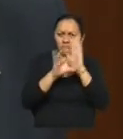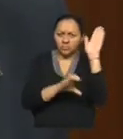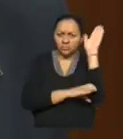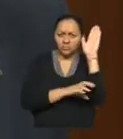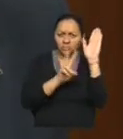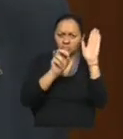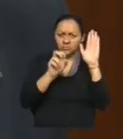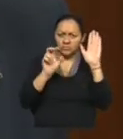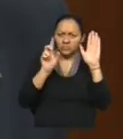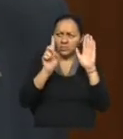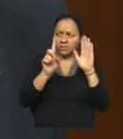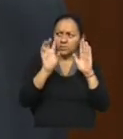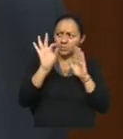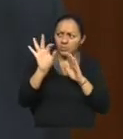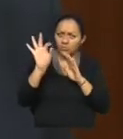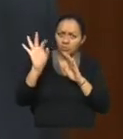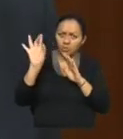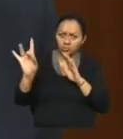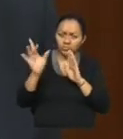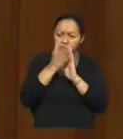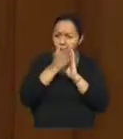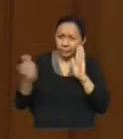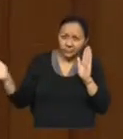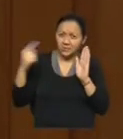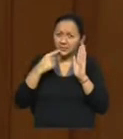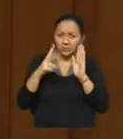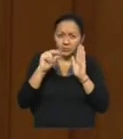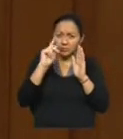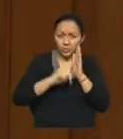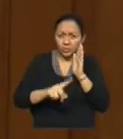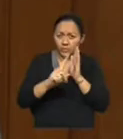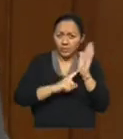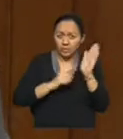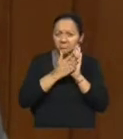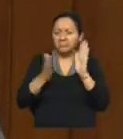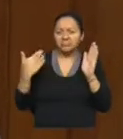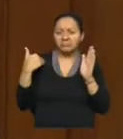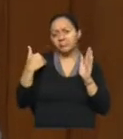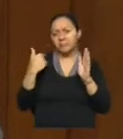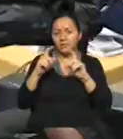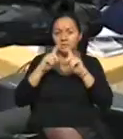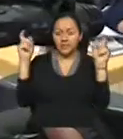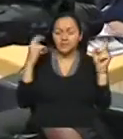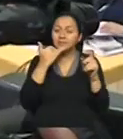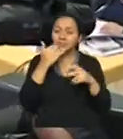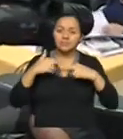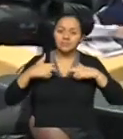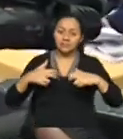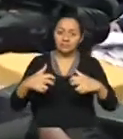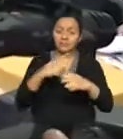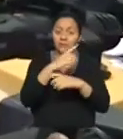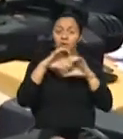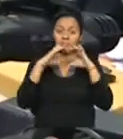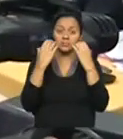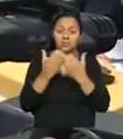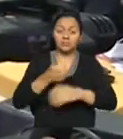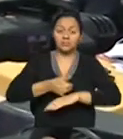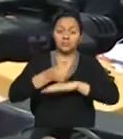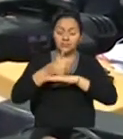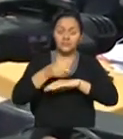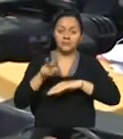vigencia en el año 1998. La asambleísta María José Carrión de la Comisión de Fiscalización